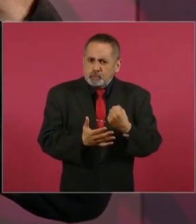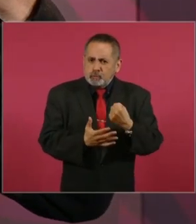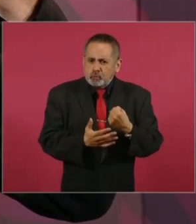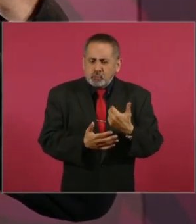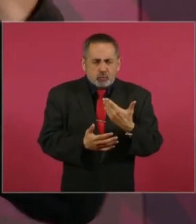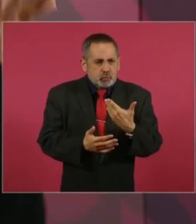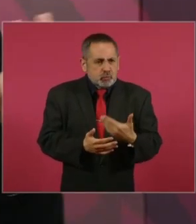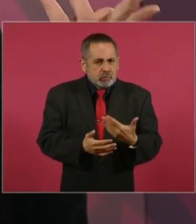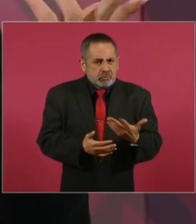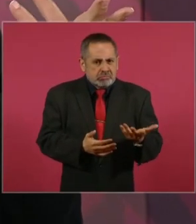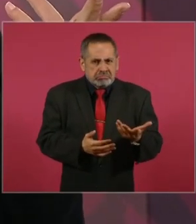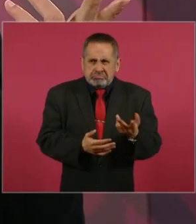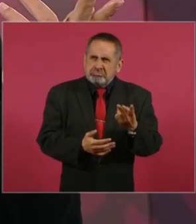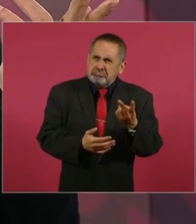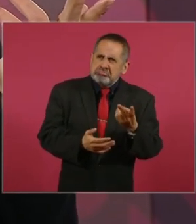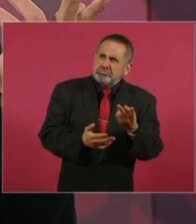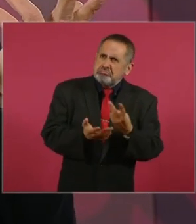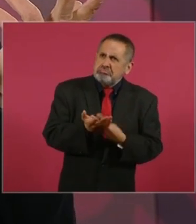pues sí,